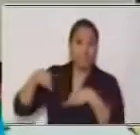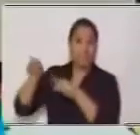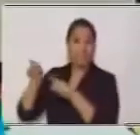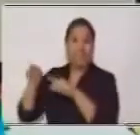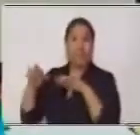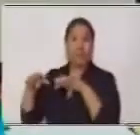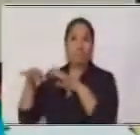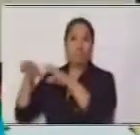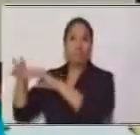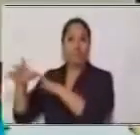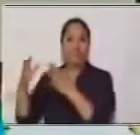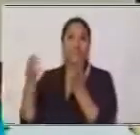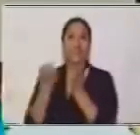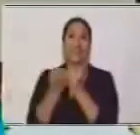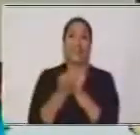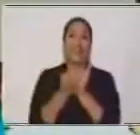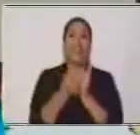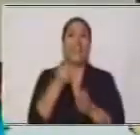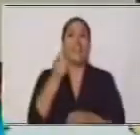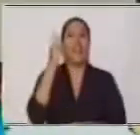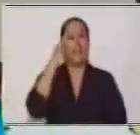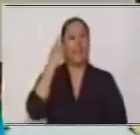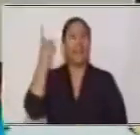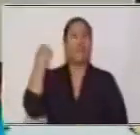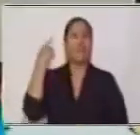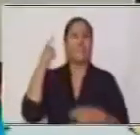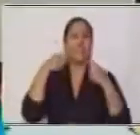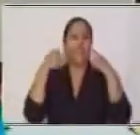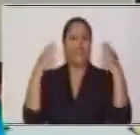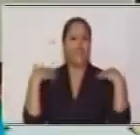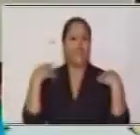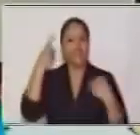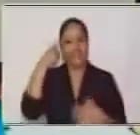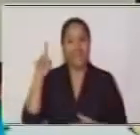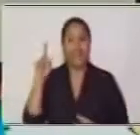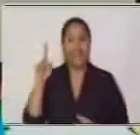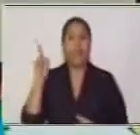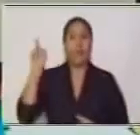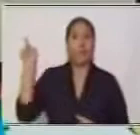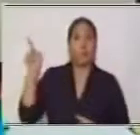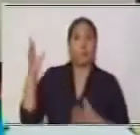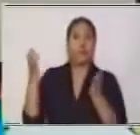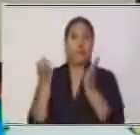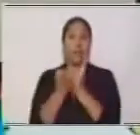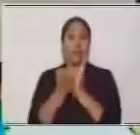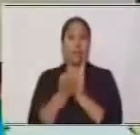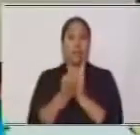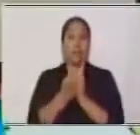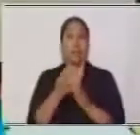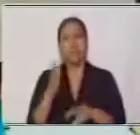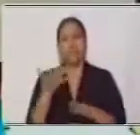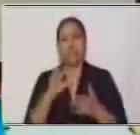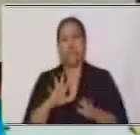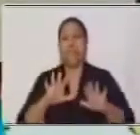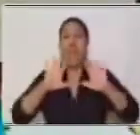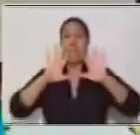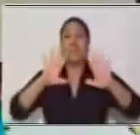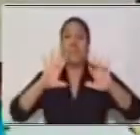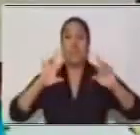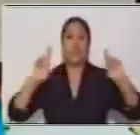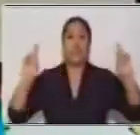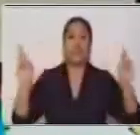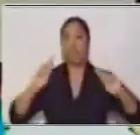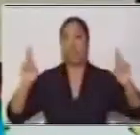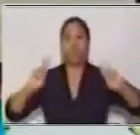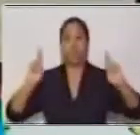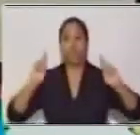Vamos a recordar un poco de esos alegres días. Cuando estábamos en la escuela y a las 10 de la mañana más o menos, rin, sonaba